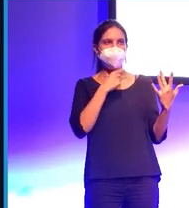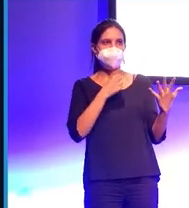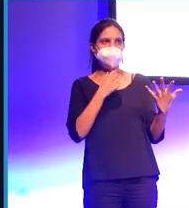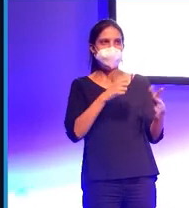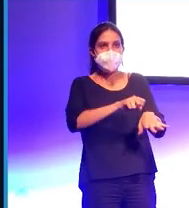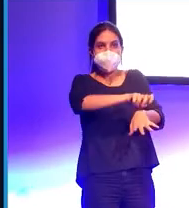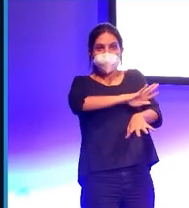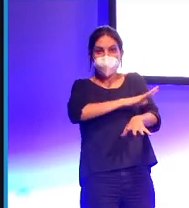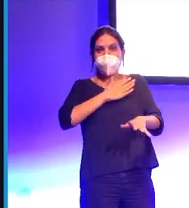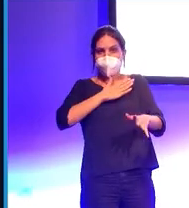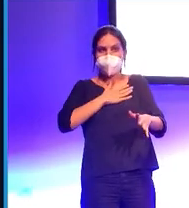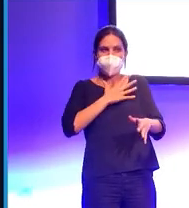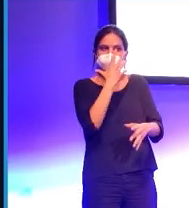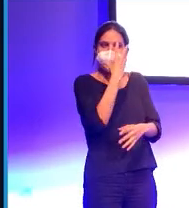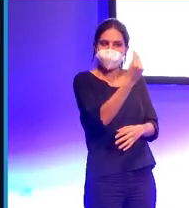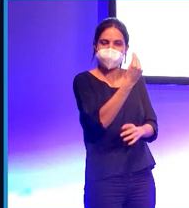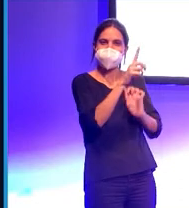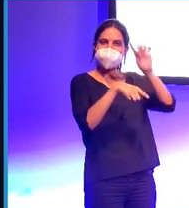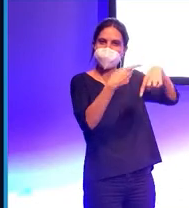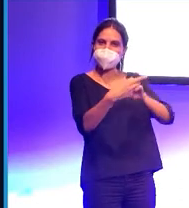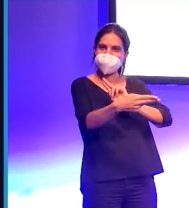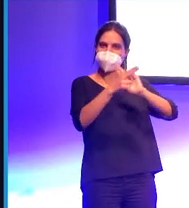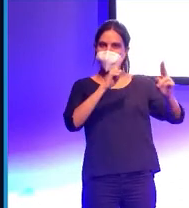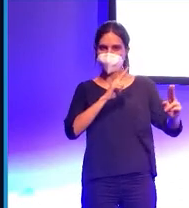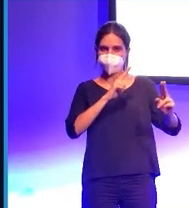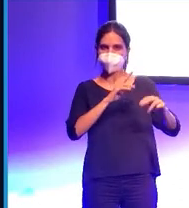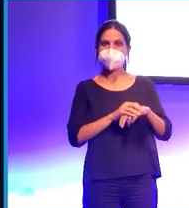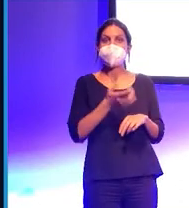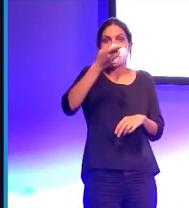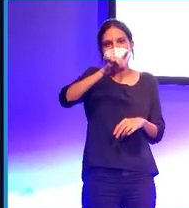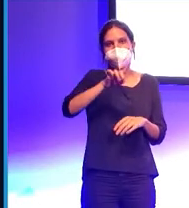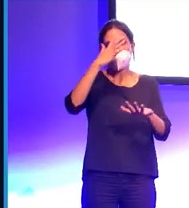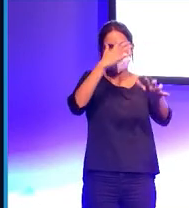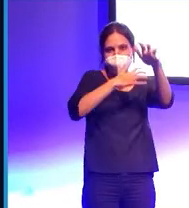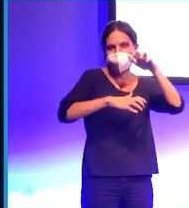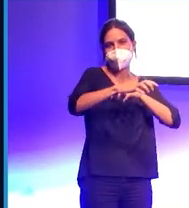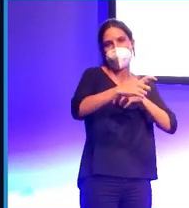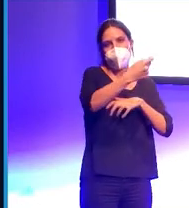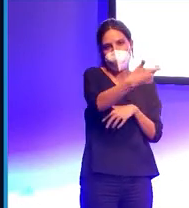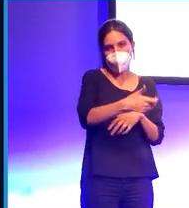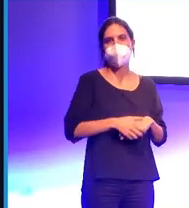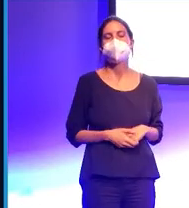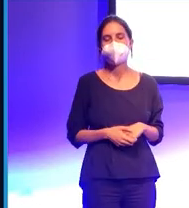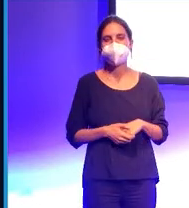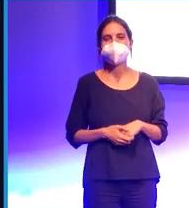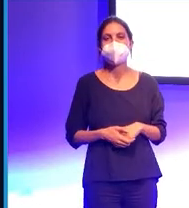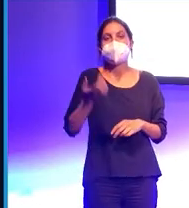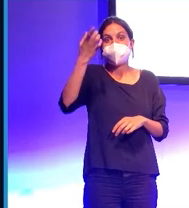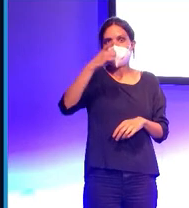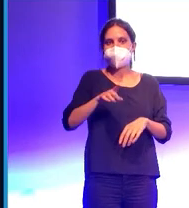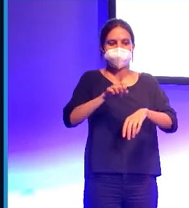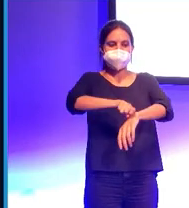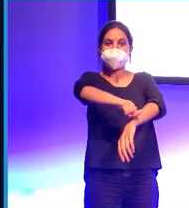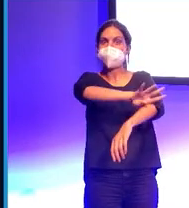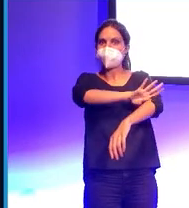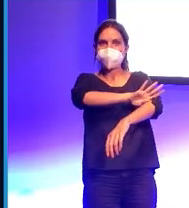emociones, reaccionar de forma adecuada a nuestras emociones y eventualmente mostrar empatía. Y de hecho, reconocer emociones es algo que